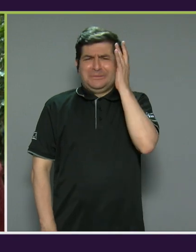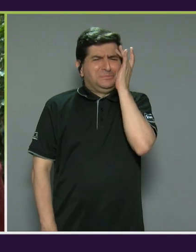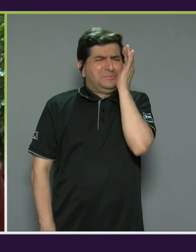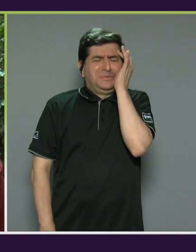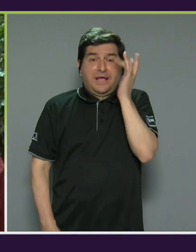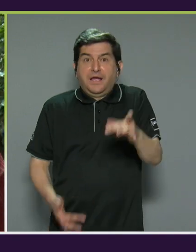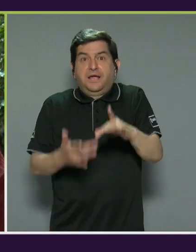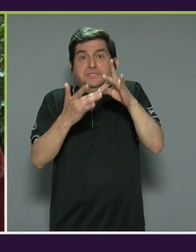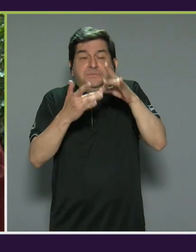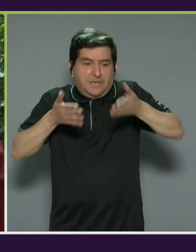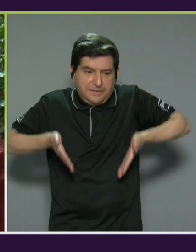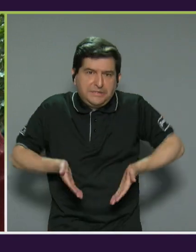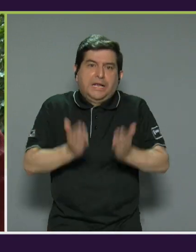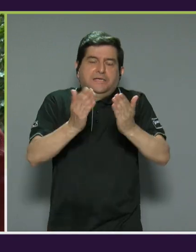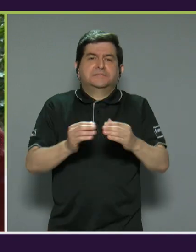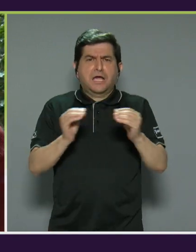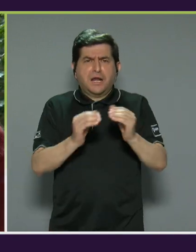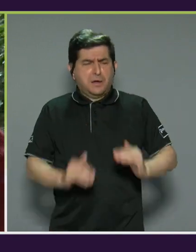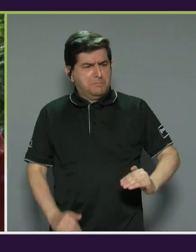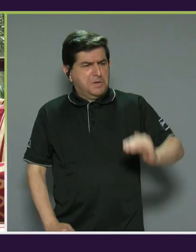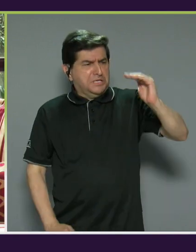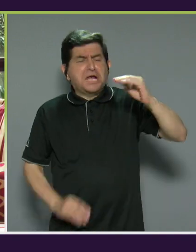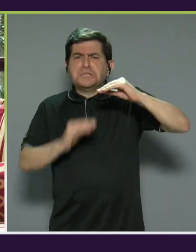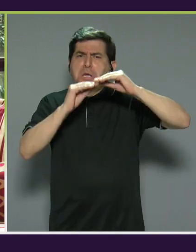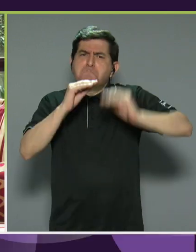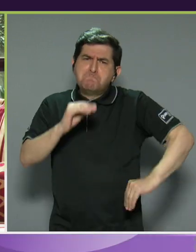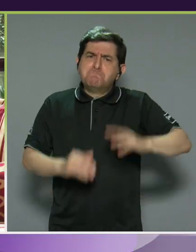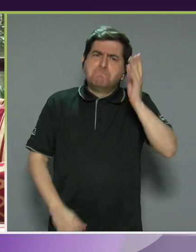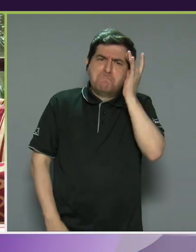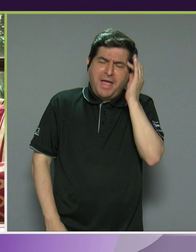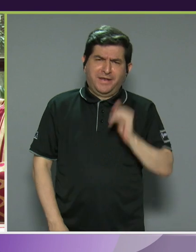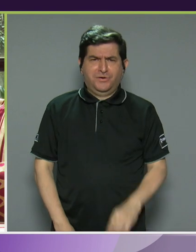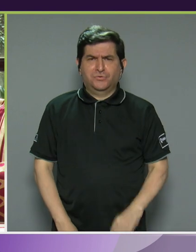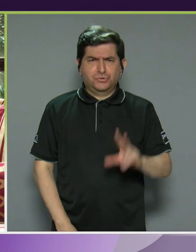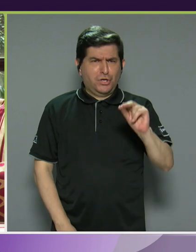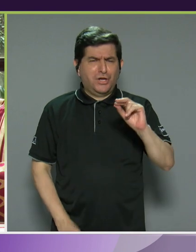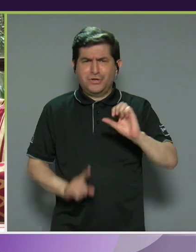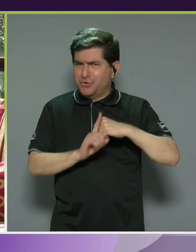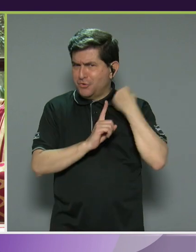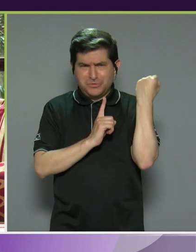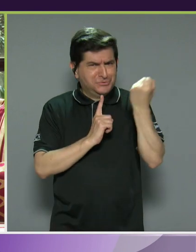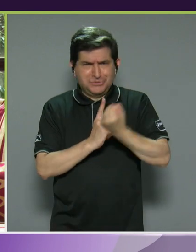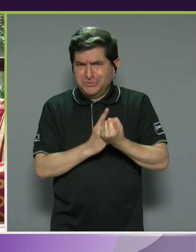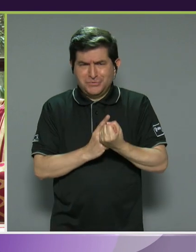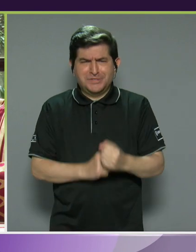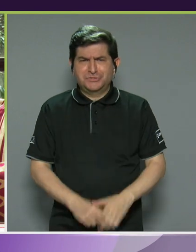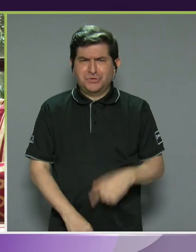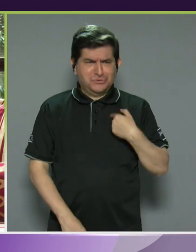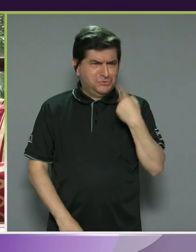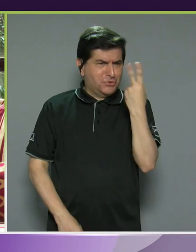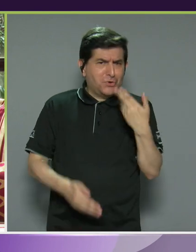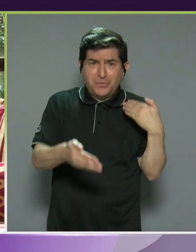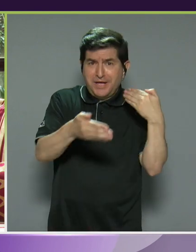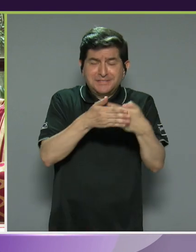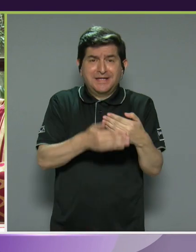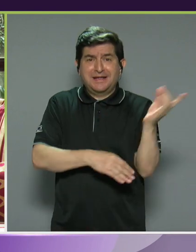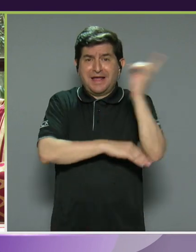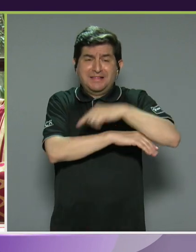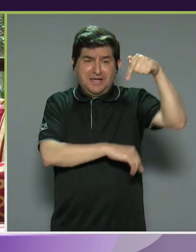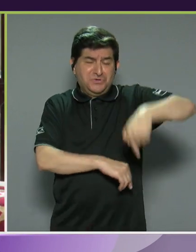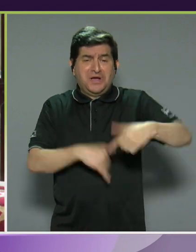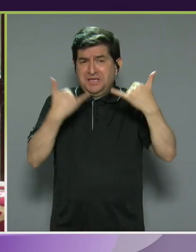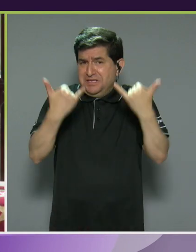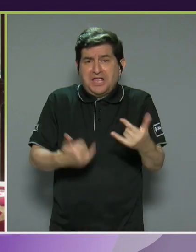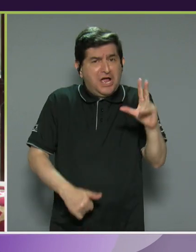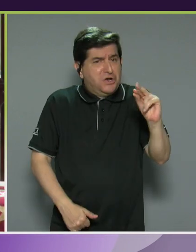sobre todo cuando nació, entre más grandes me preocupa menos, y no es que me preocupa menos porque no lo vea más cerca el día que ya yo no esté,